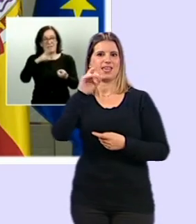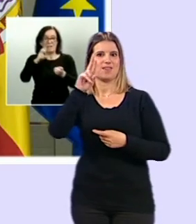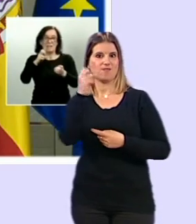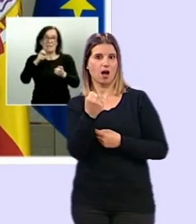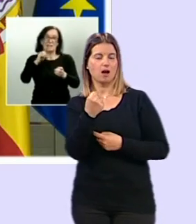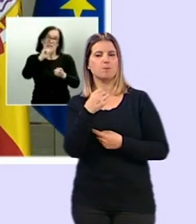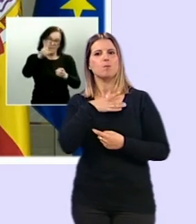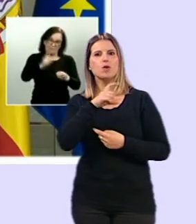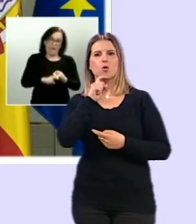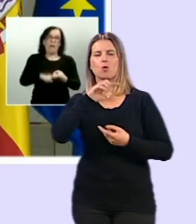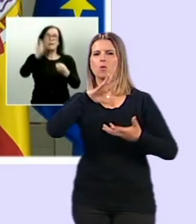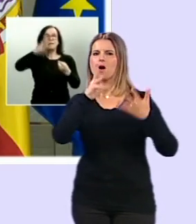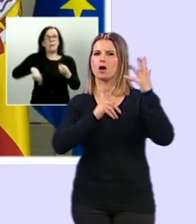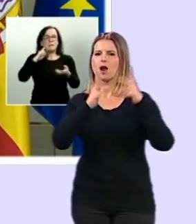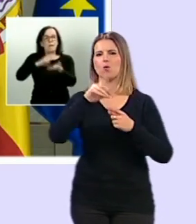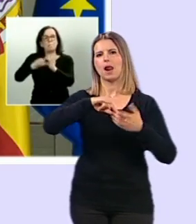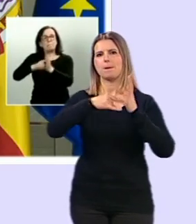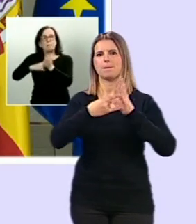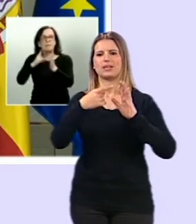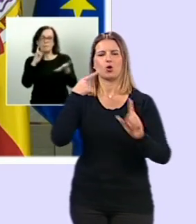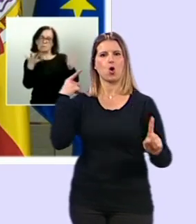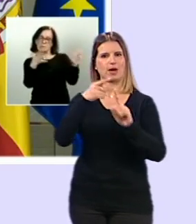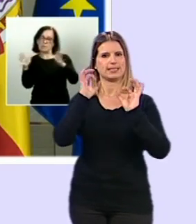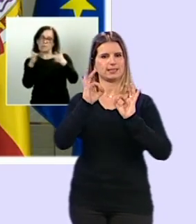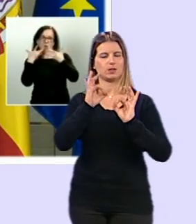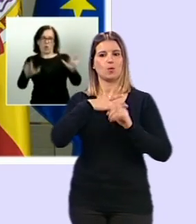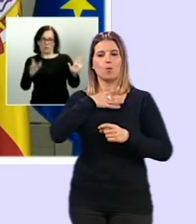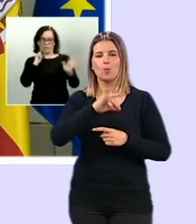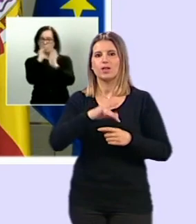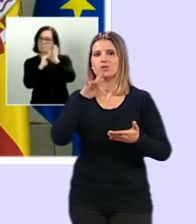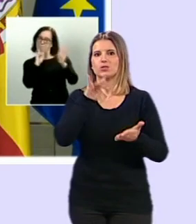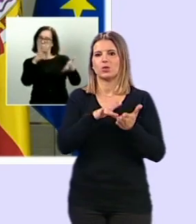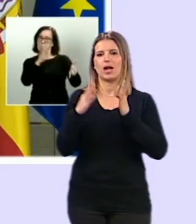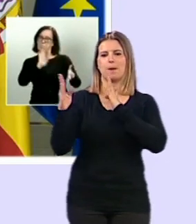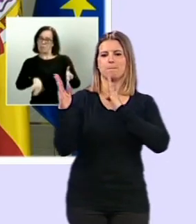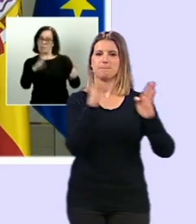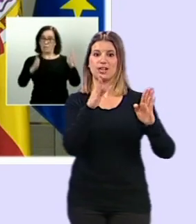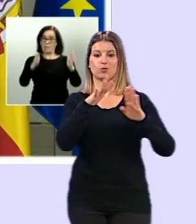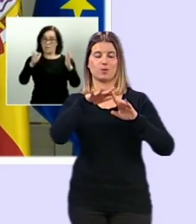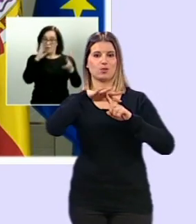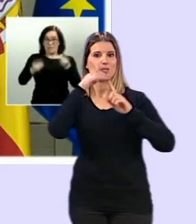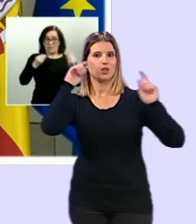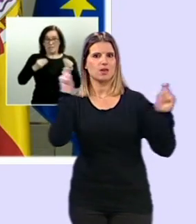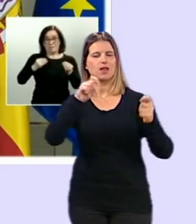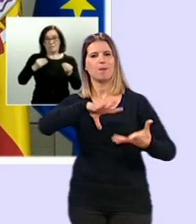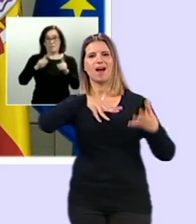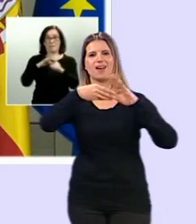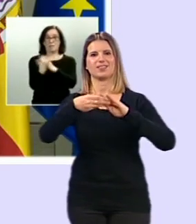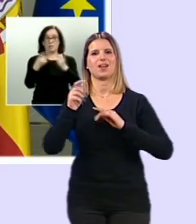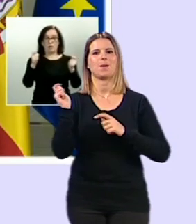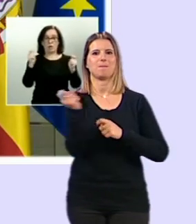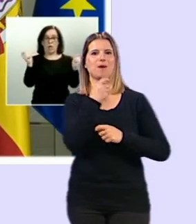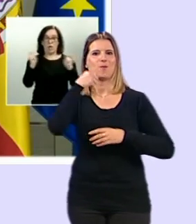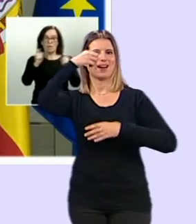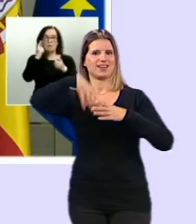con el método de estimación objetiva, lo que permitirá durante el periodo afectado por el estado de alarma ajustar el pago a los ingresos